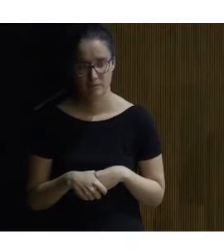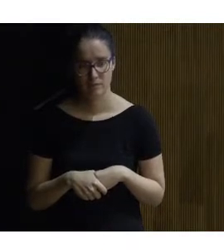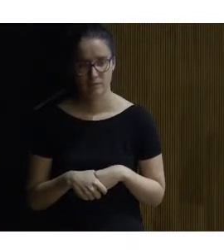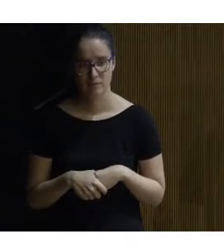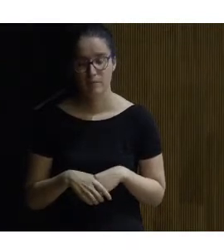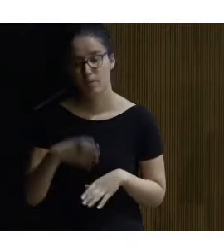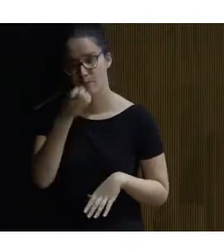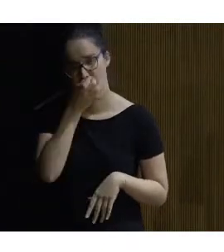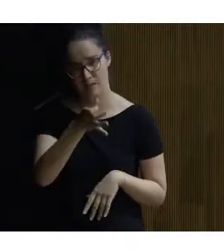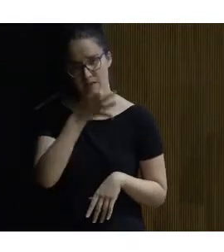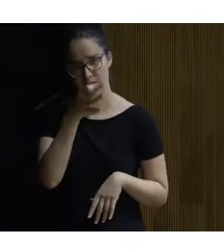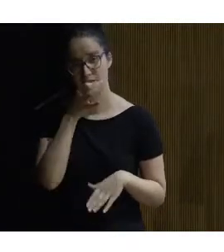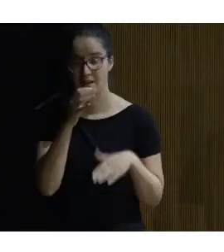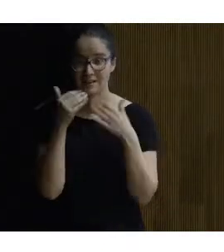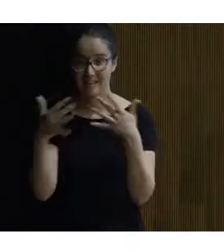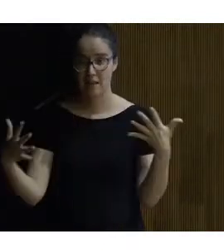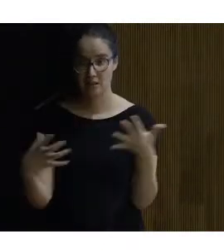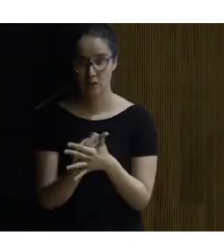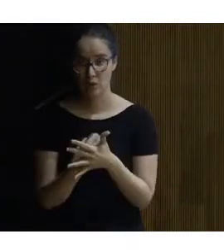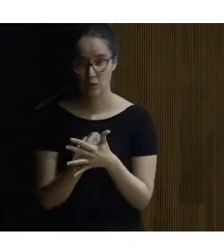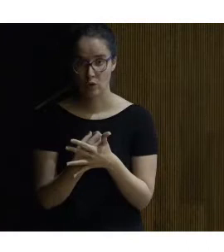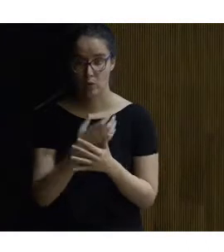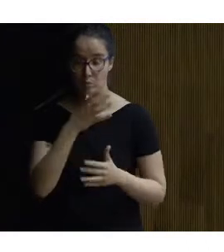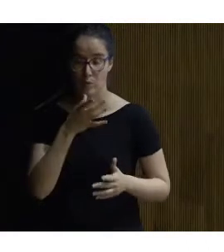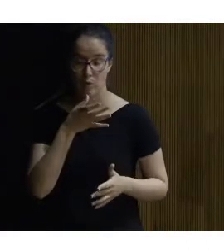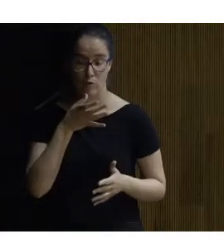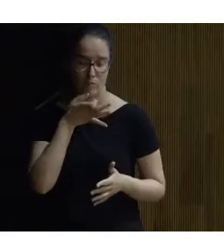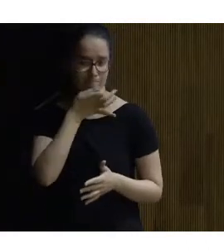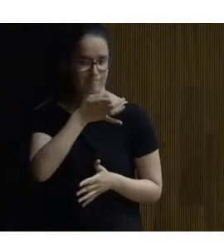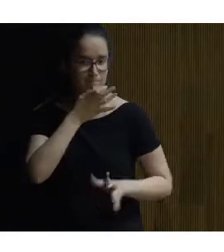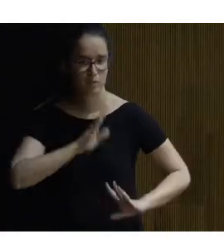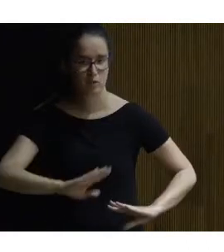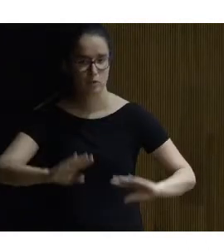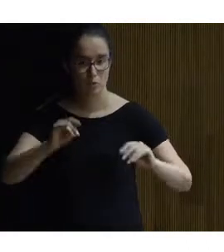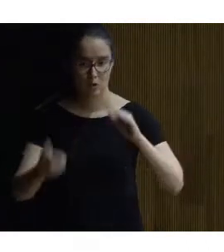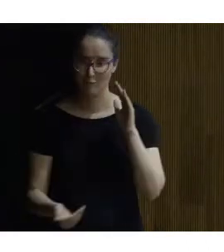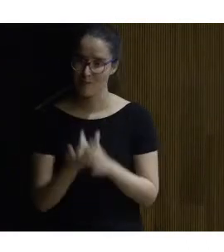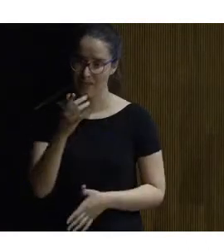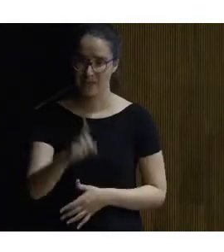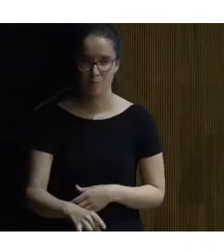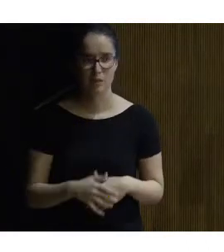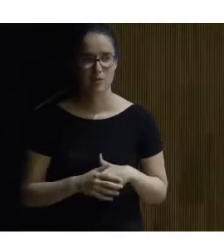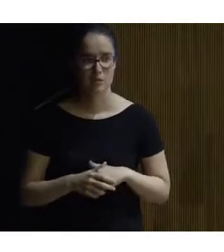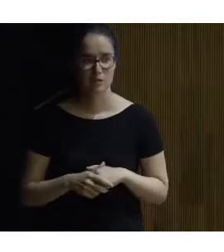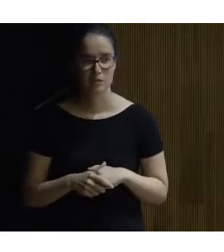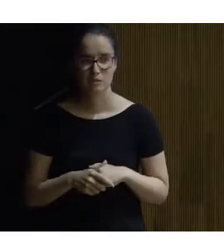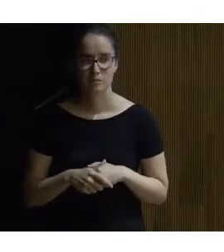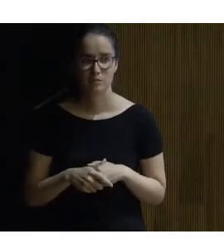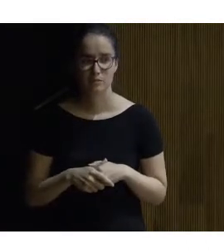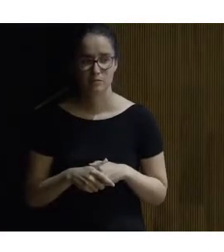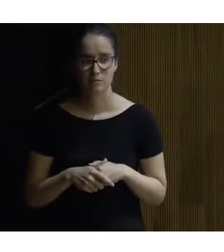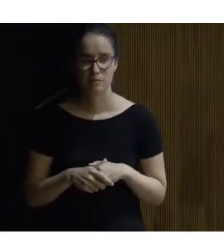buenas tardes gracias a todos por sus intervenciones y a los de esta mañana para